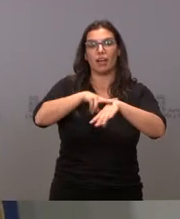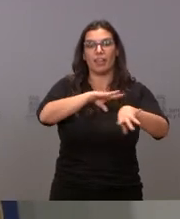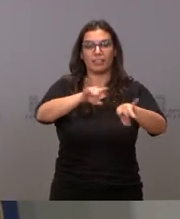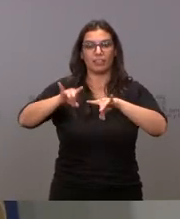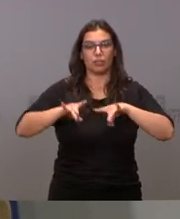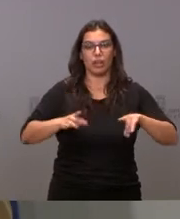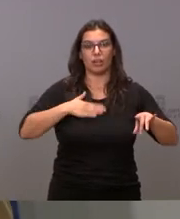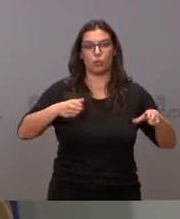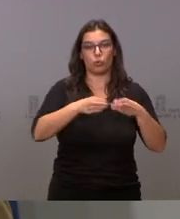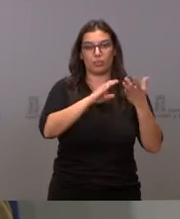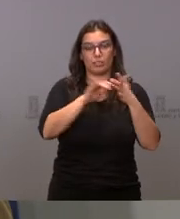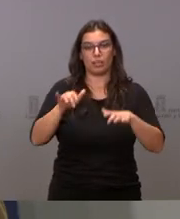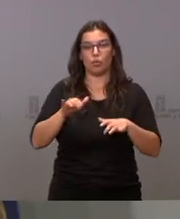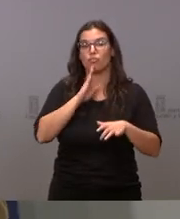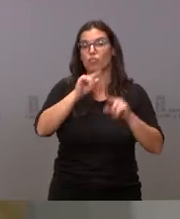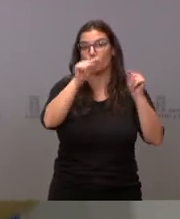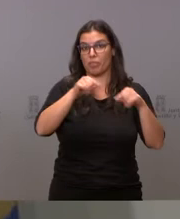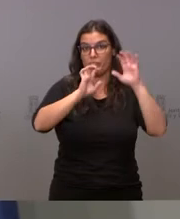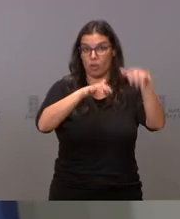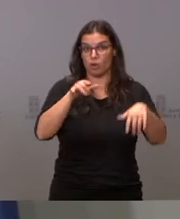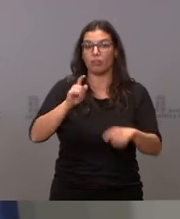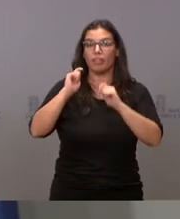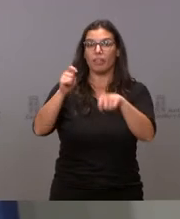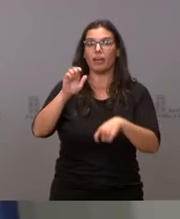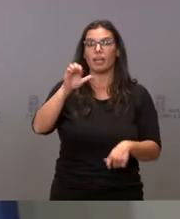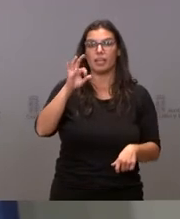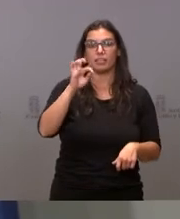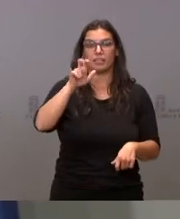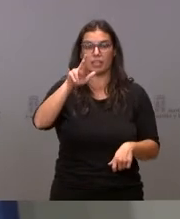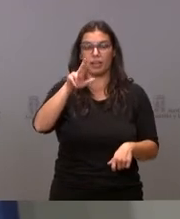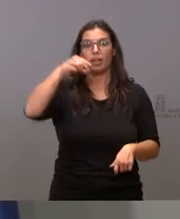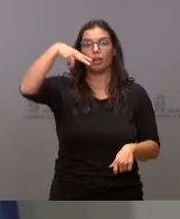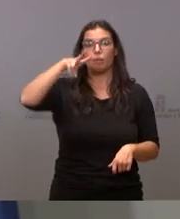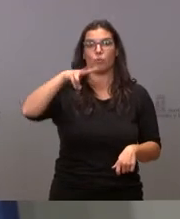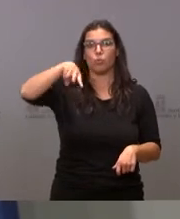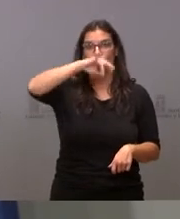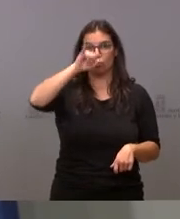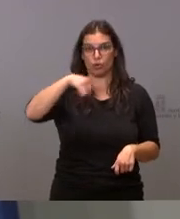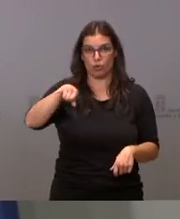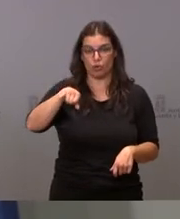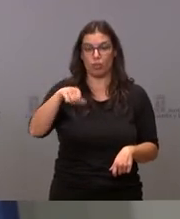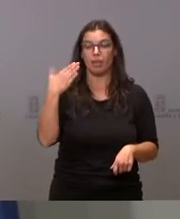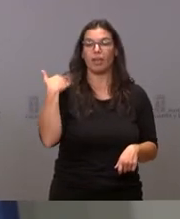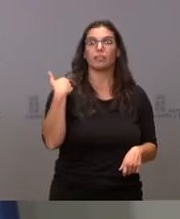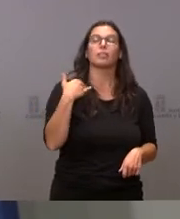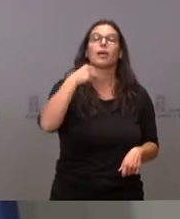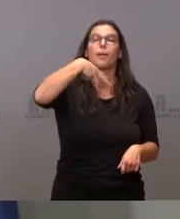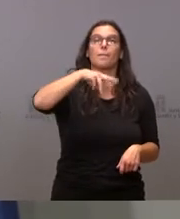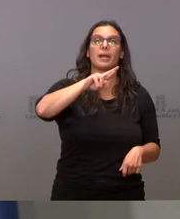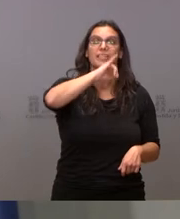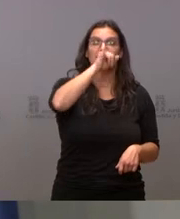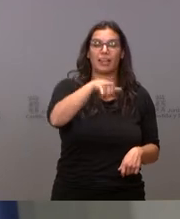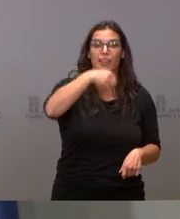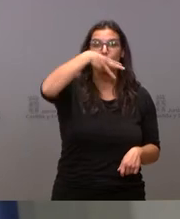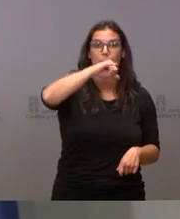la Junta en Castilla y León, en la provincia de León, a Esther Muñoz, tras el pase de Juan Martínez Majo al